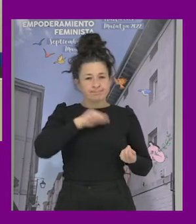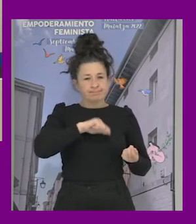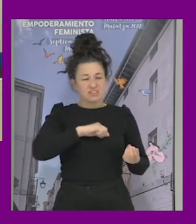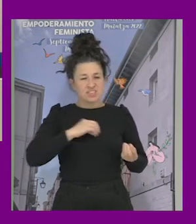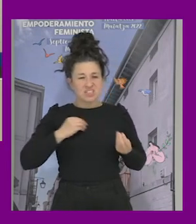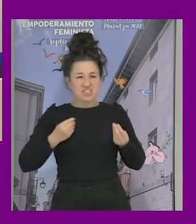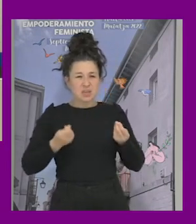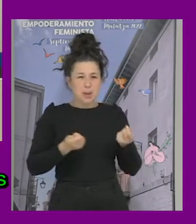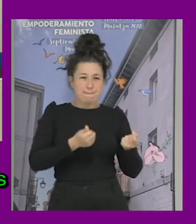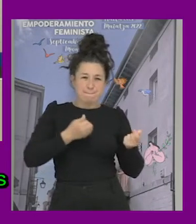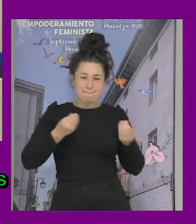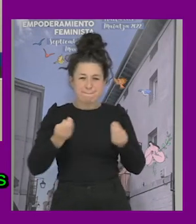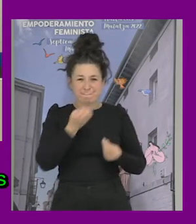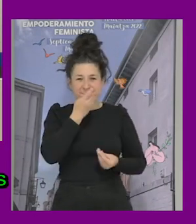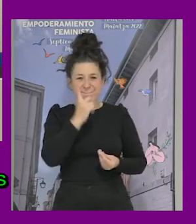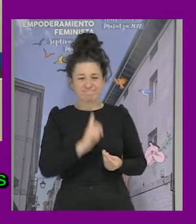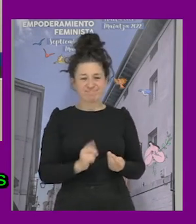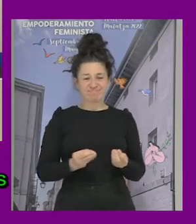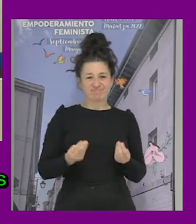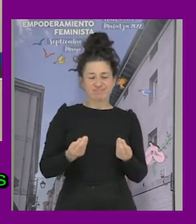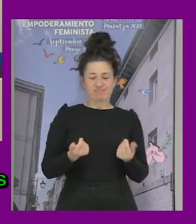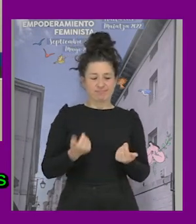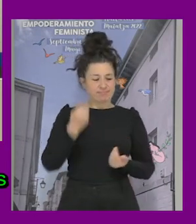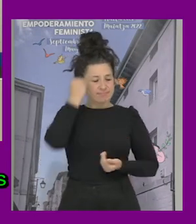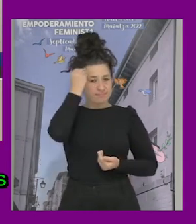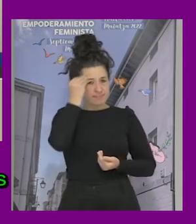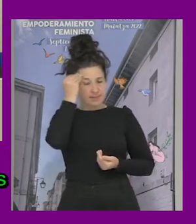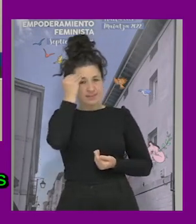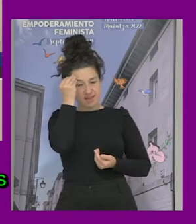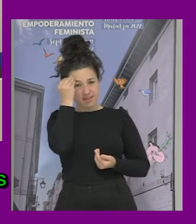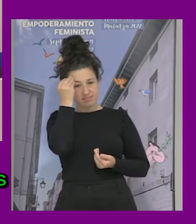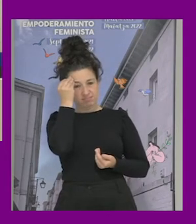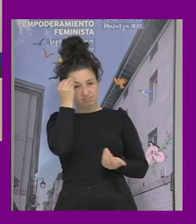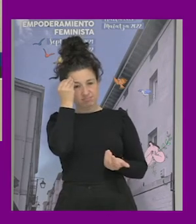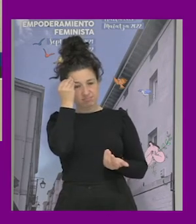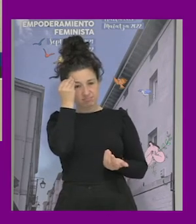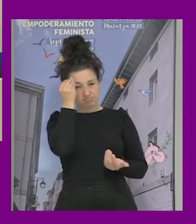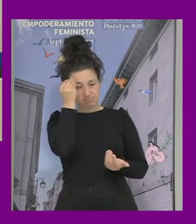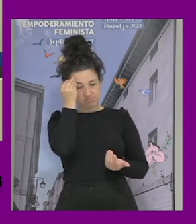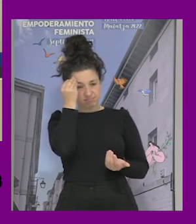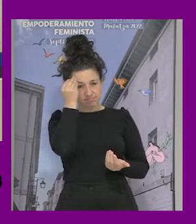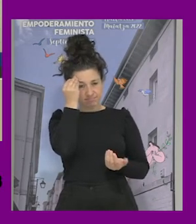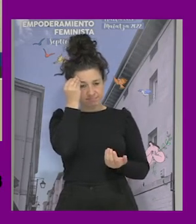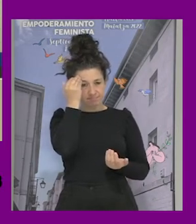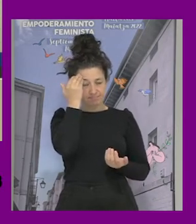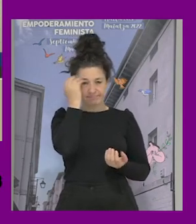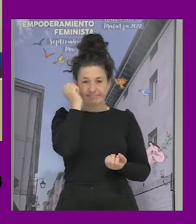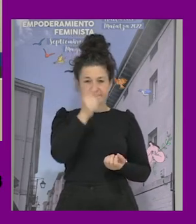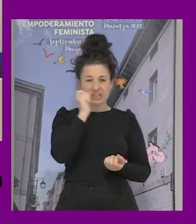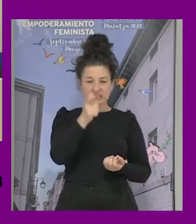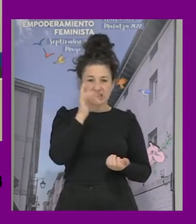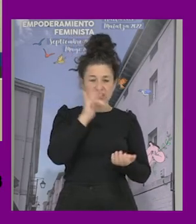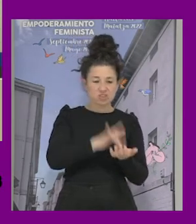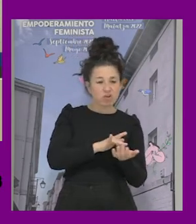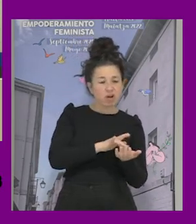amarga pensando ¿cómo puede ser que la mayoría de veces en esos talleres haya una serie de